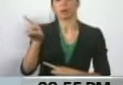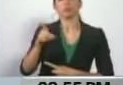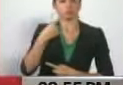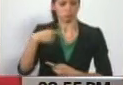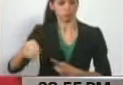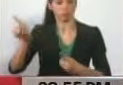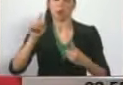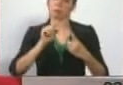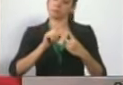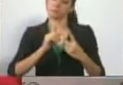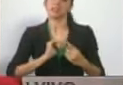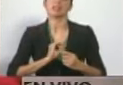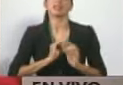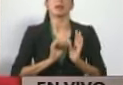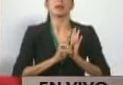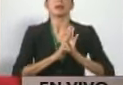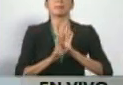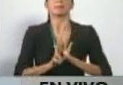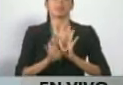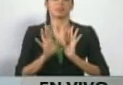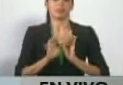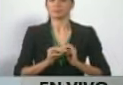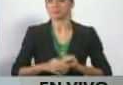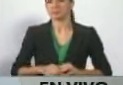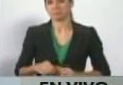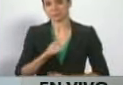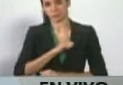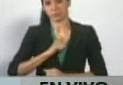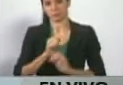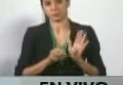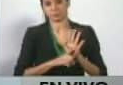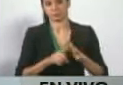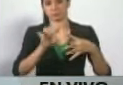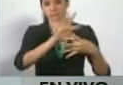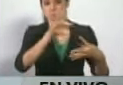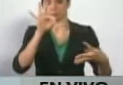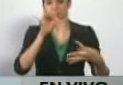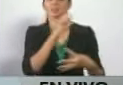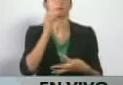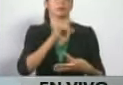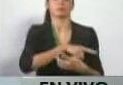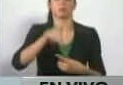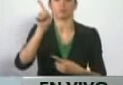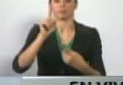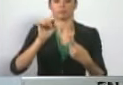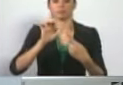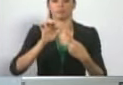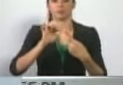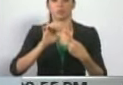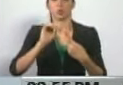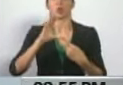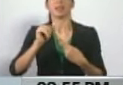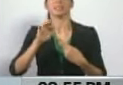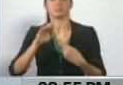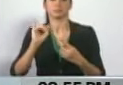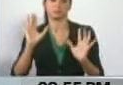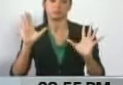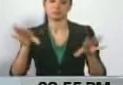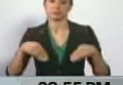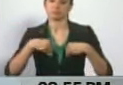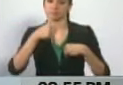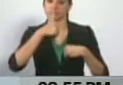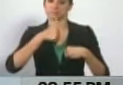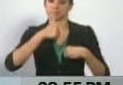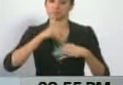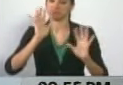personalmente. Así que asume tu barranco y tu yuca también.